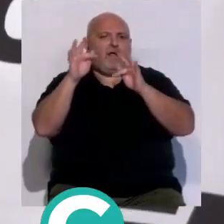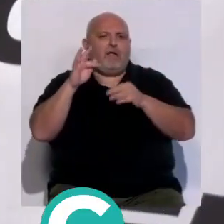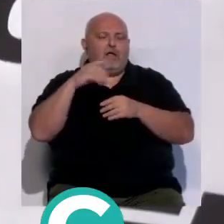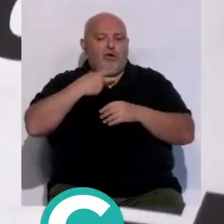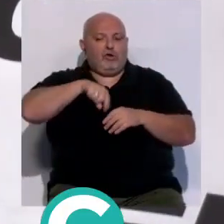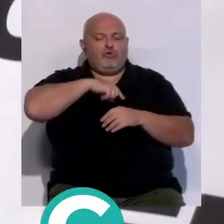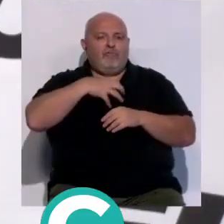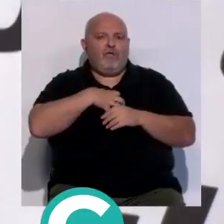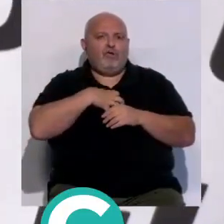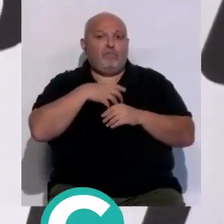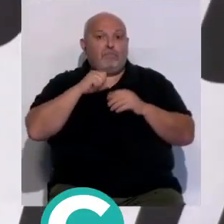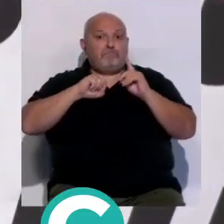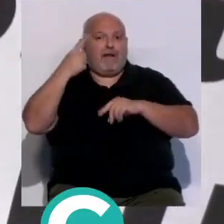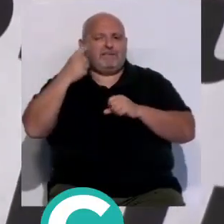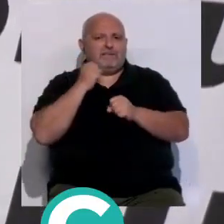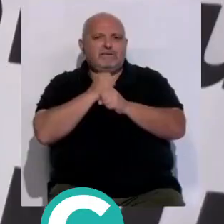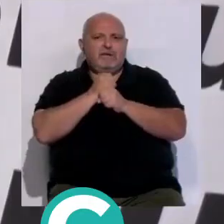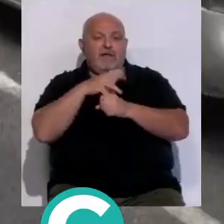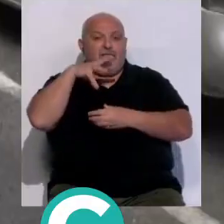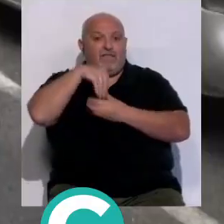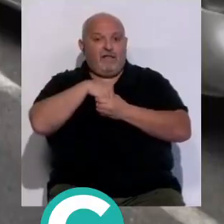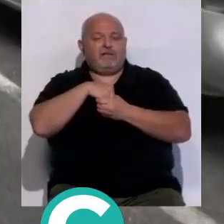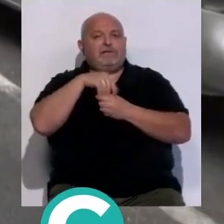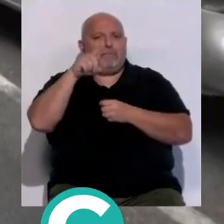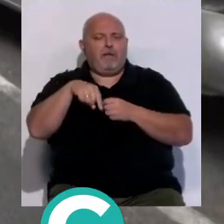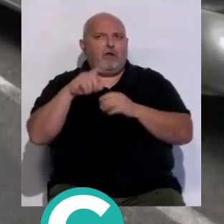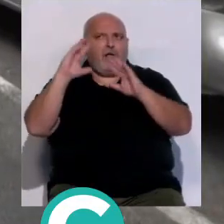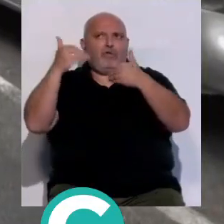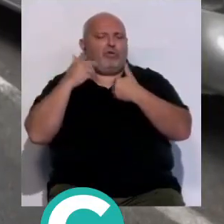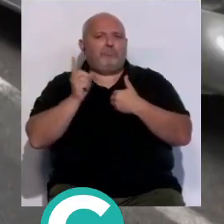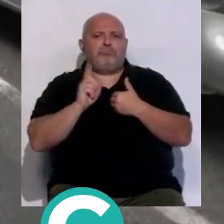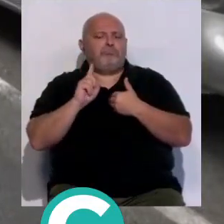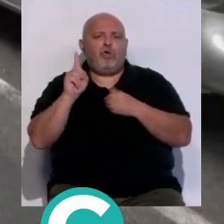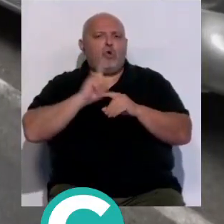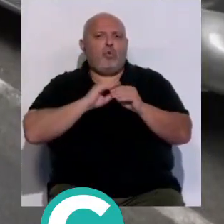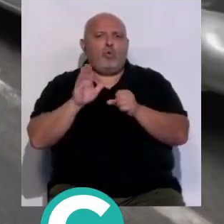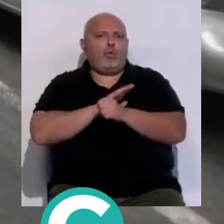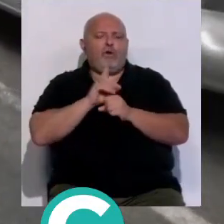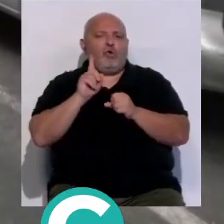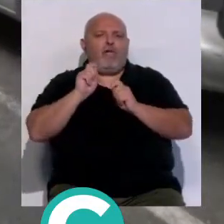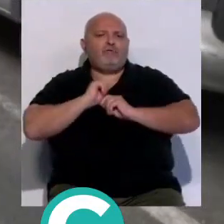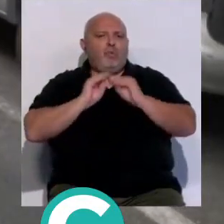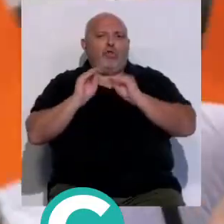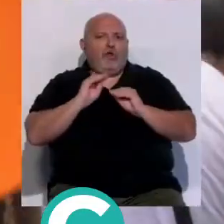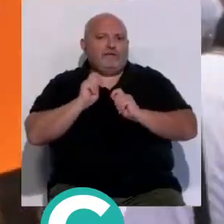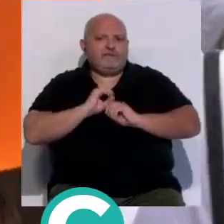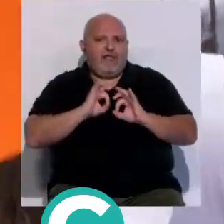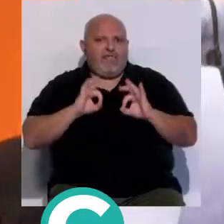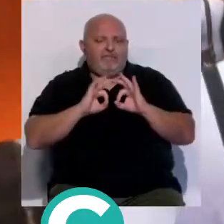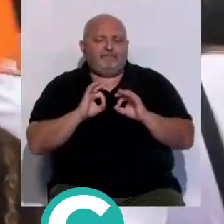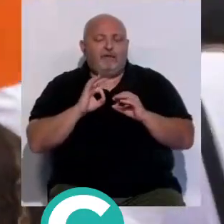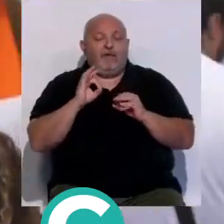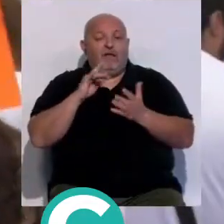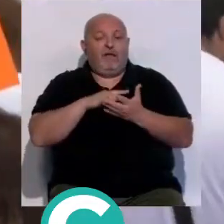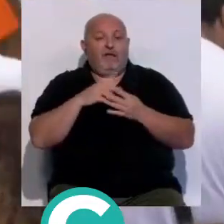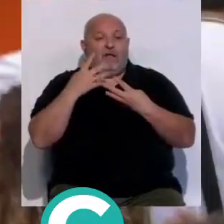medio y nosotros que somos los que trabajamos en justicia no nos dan en cabida en esa negociación no quieren hablar con nosotros después de la